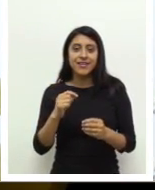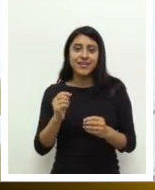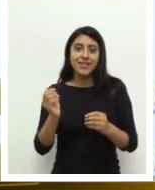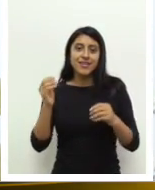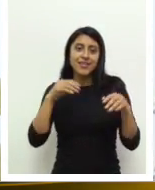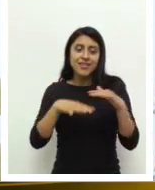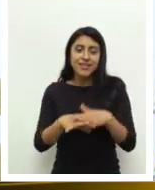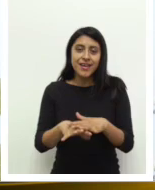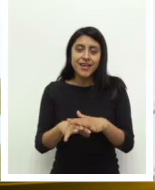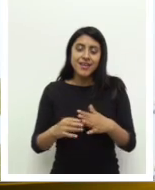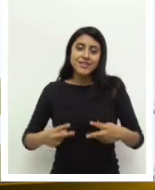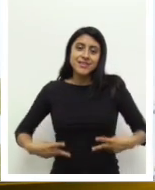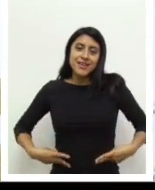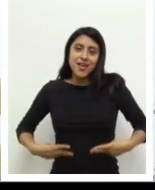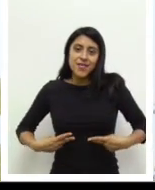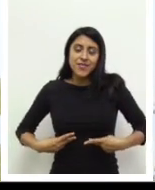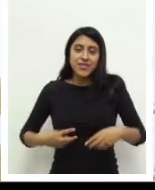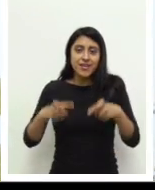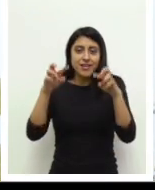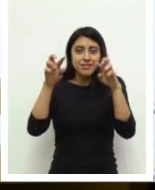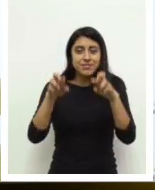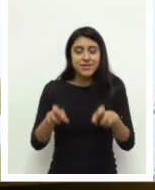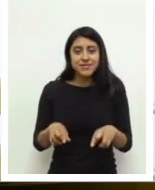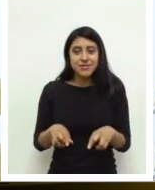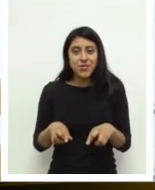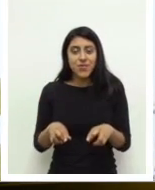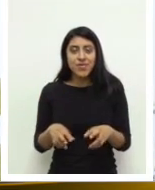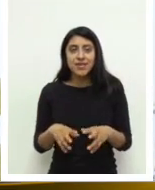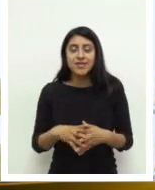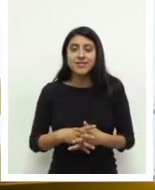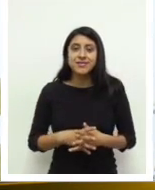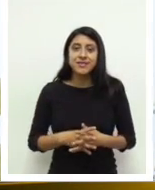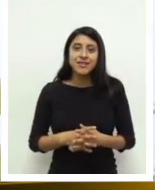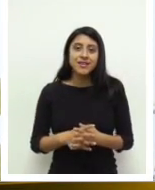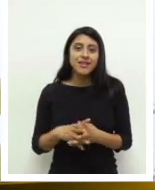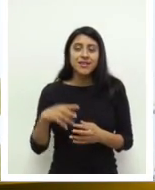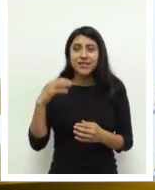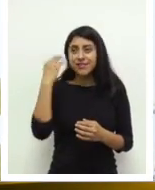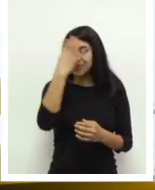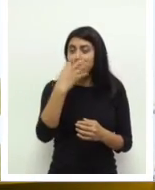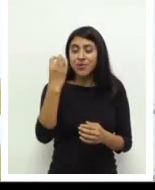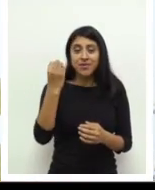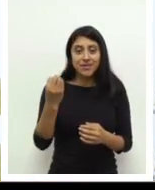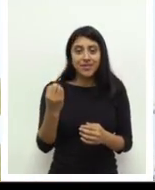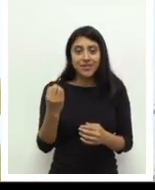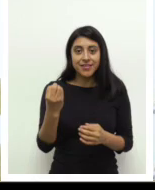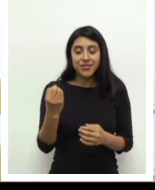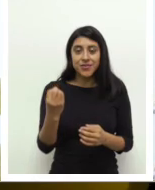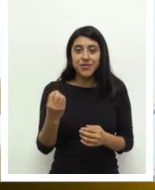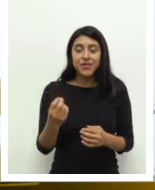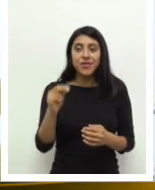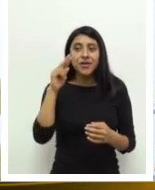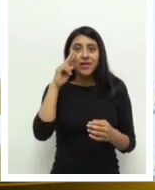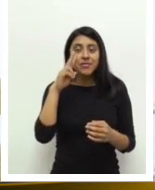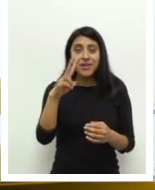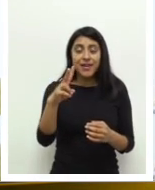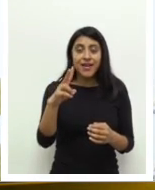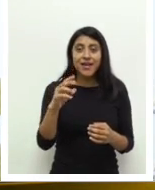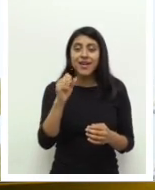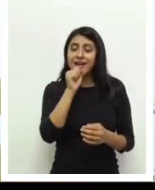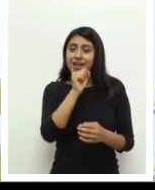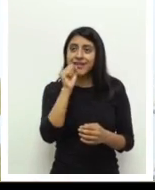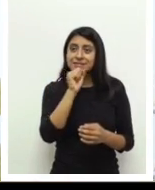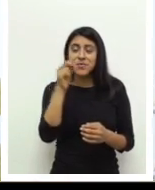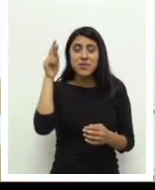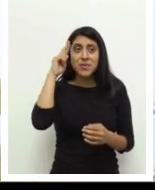sonora, de esa música, de las películas de sus vías. Y eso definitivamente es grandioso cuando la gente llora y dice,